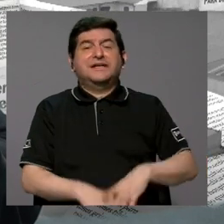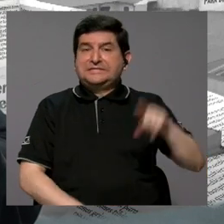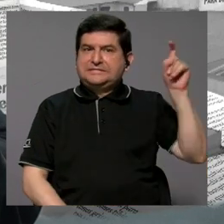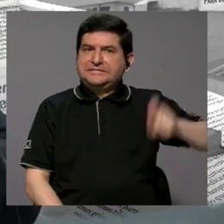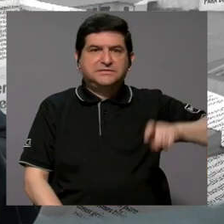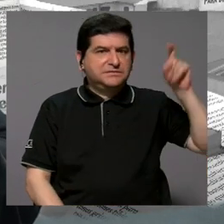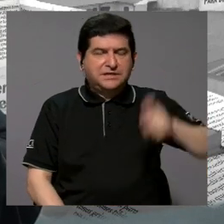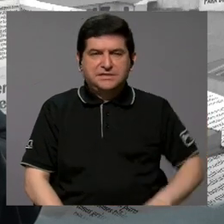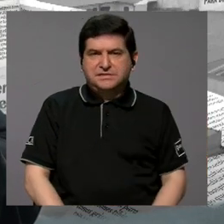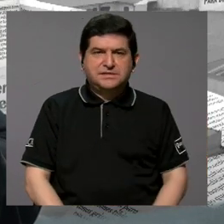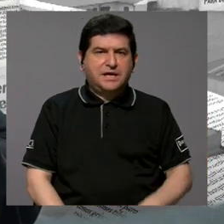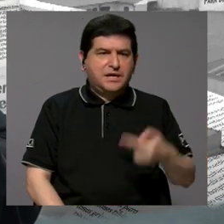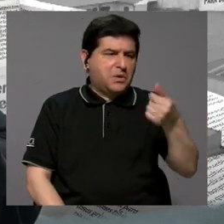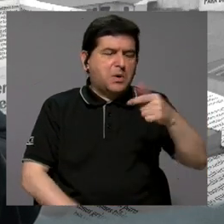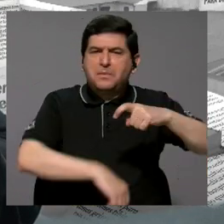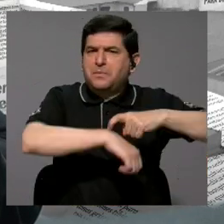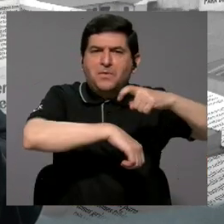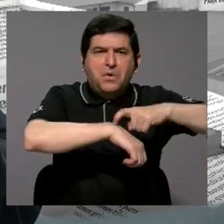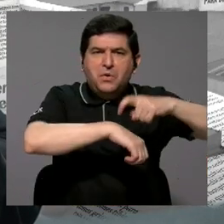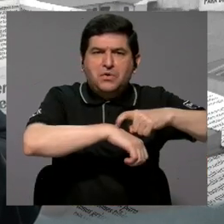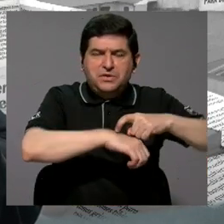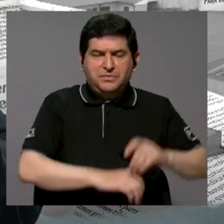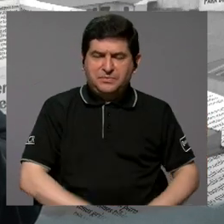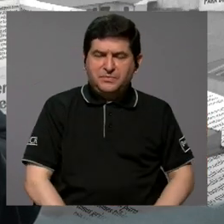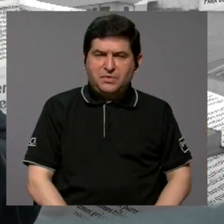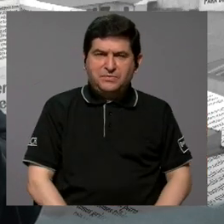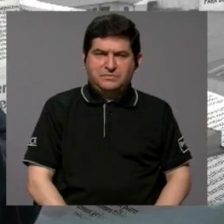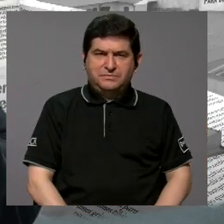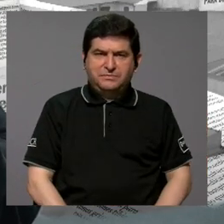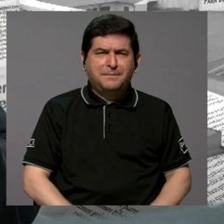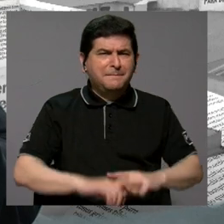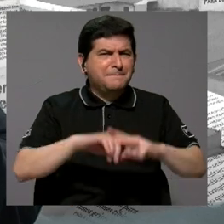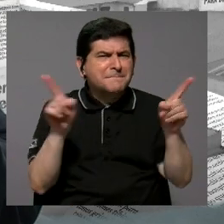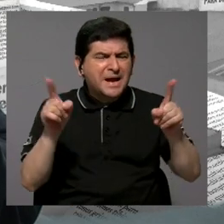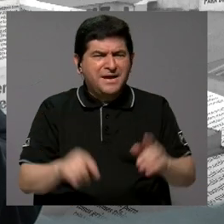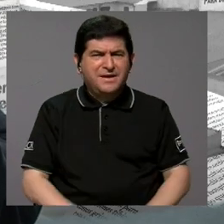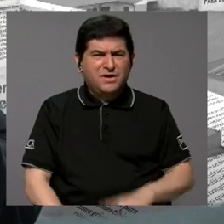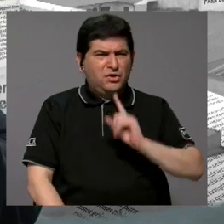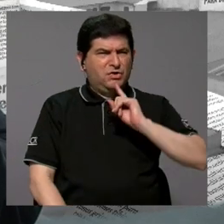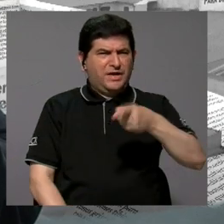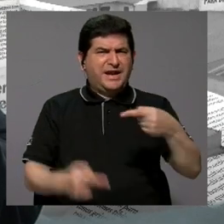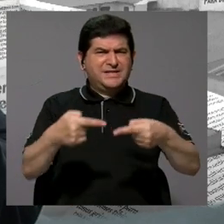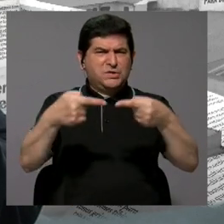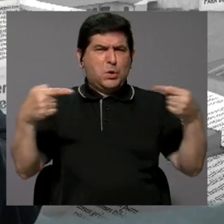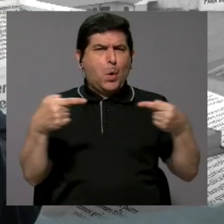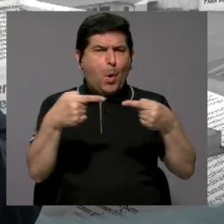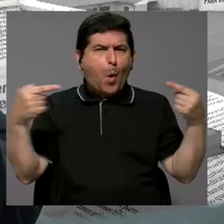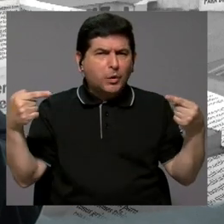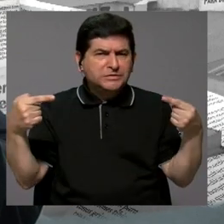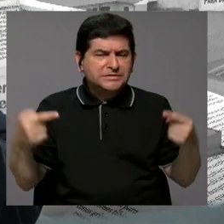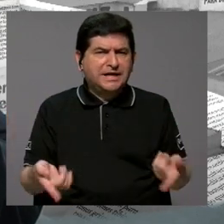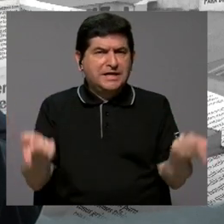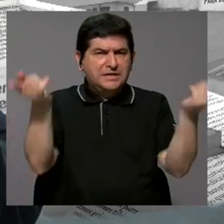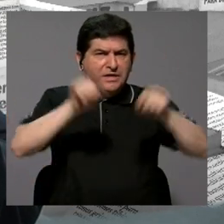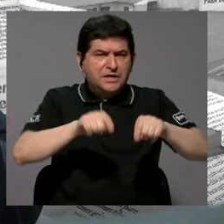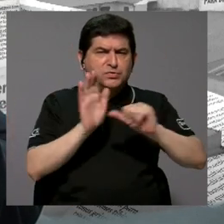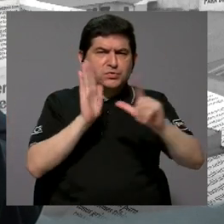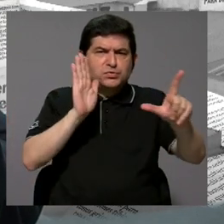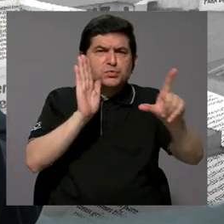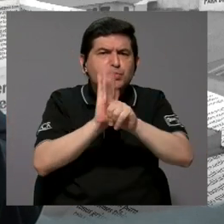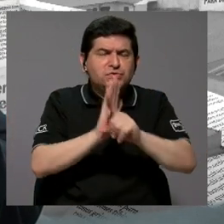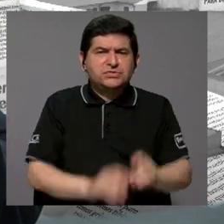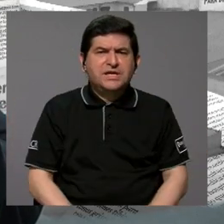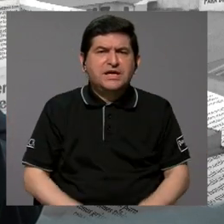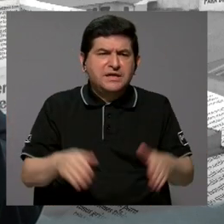indispensable a no muy corto, a no muy largo plazo, ¿por qué se pronuncia en contra de lo que sucede en la Asamblea